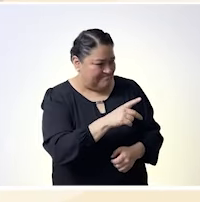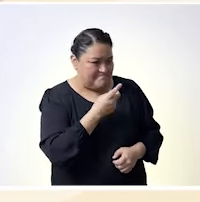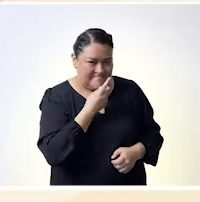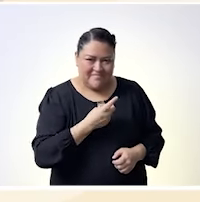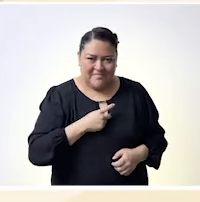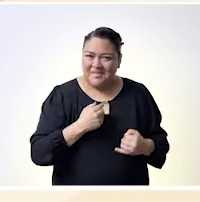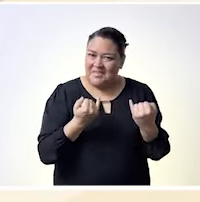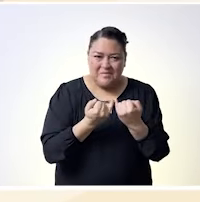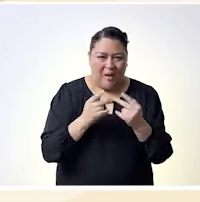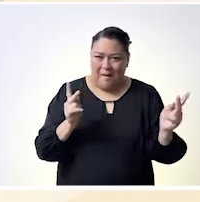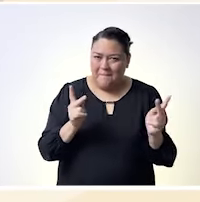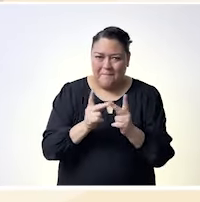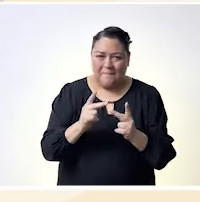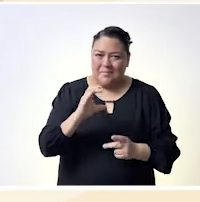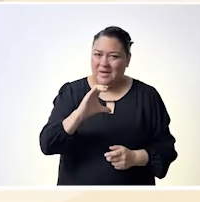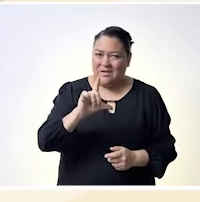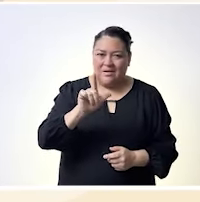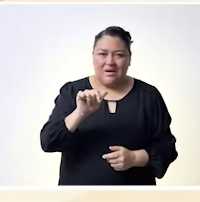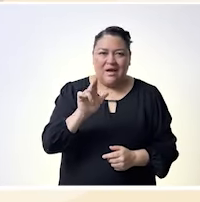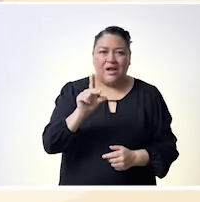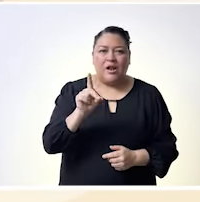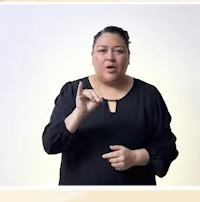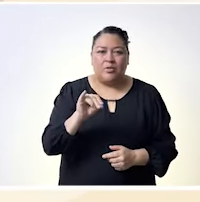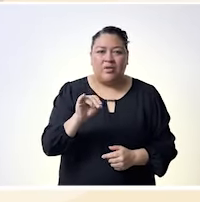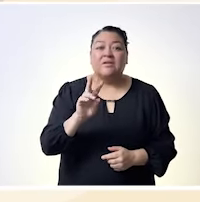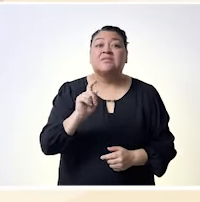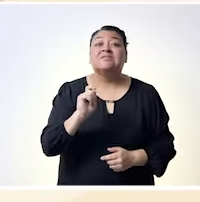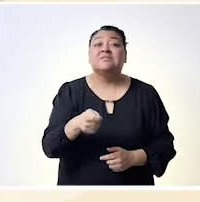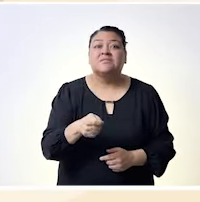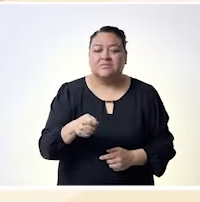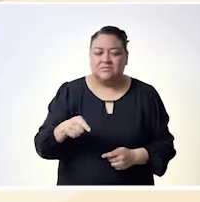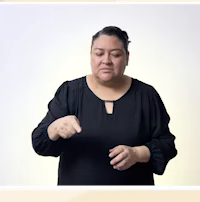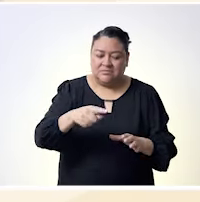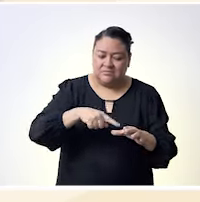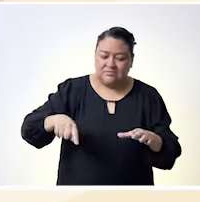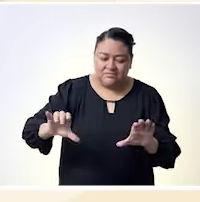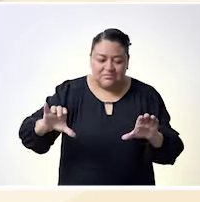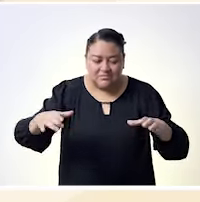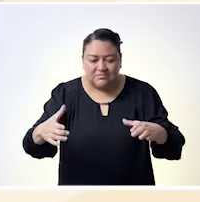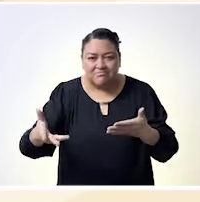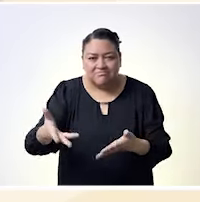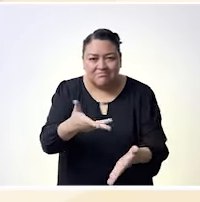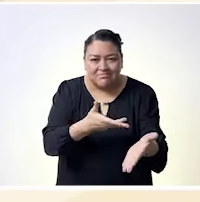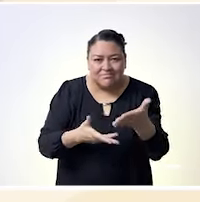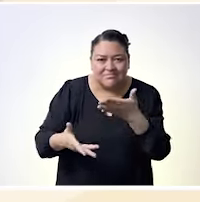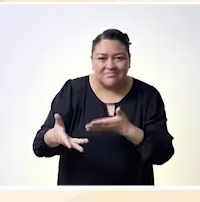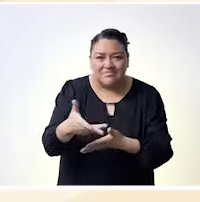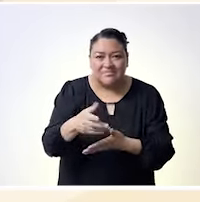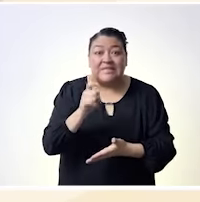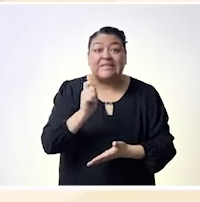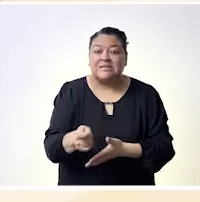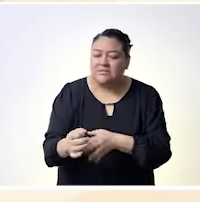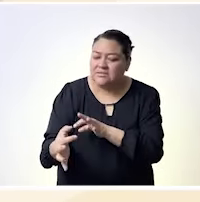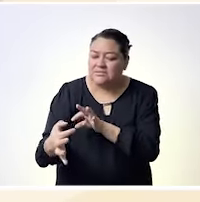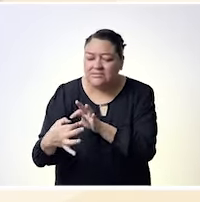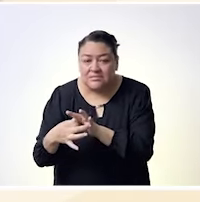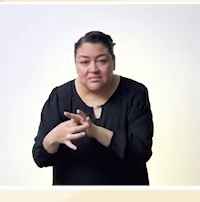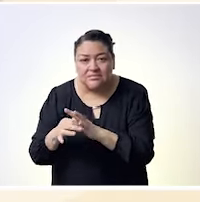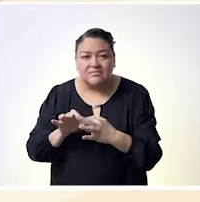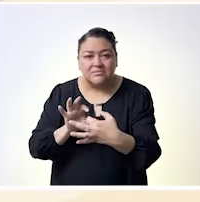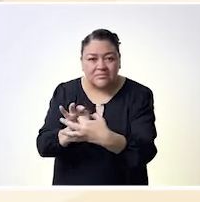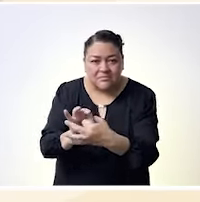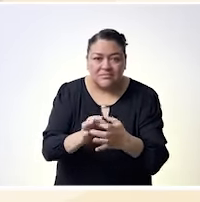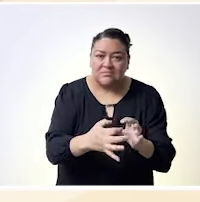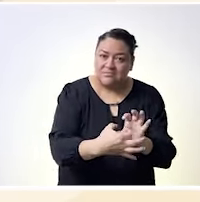justamente de la igualdad de género bueno muchas gracias justamente como primer parte de tocar la